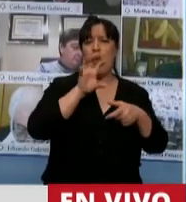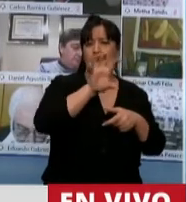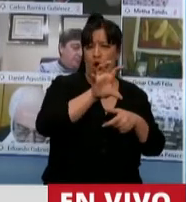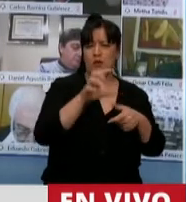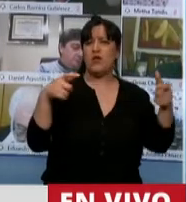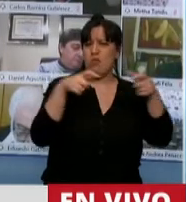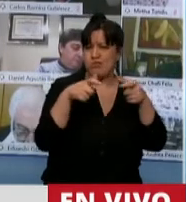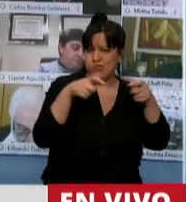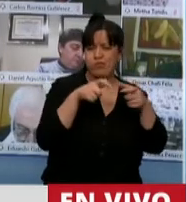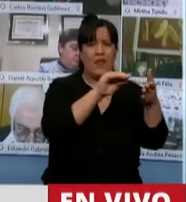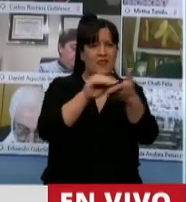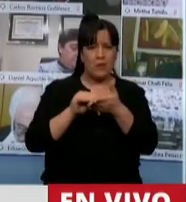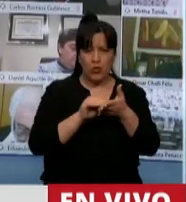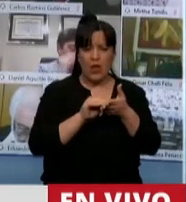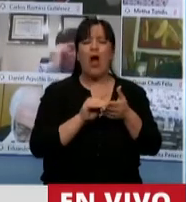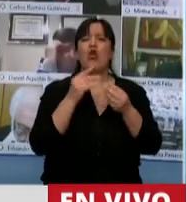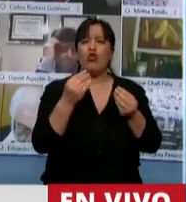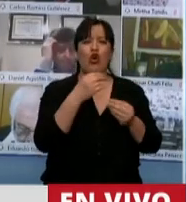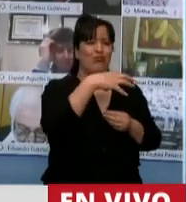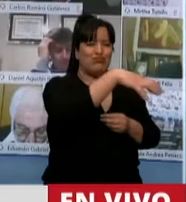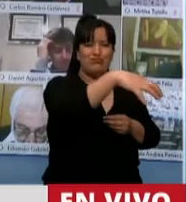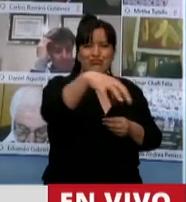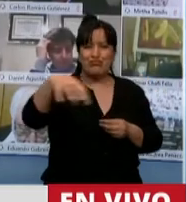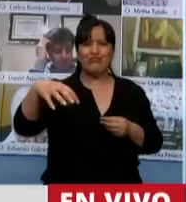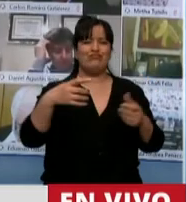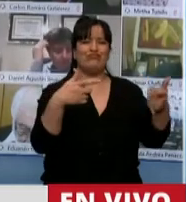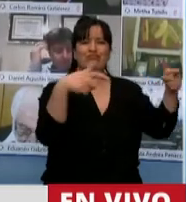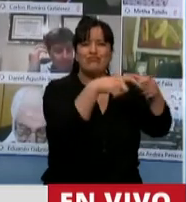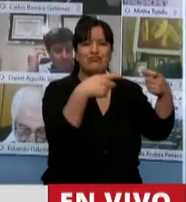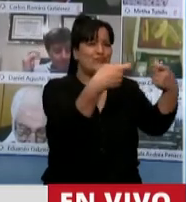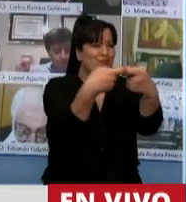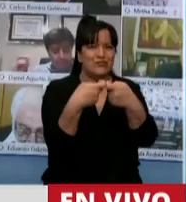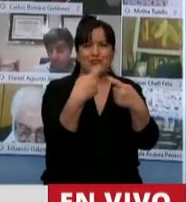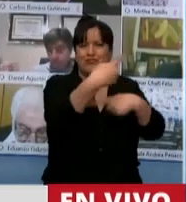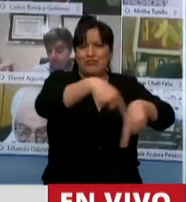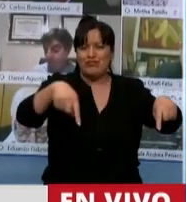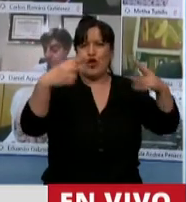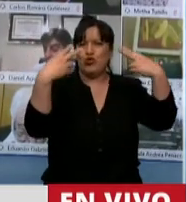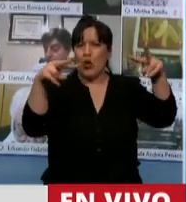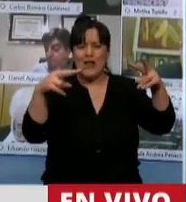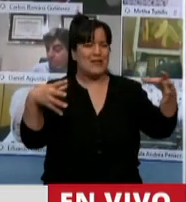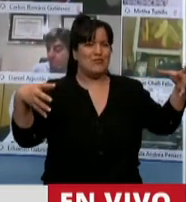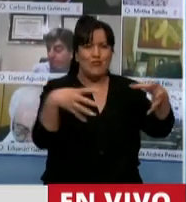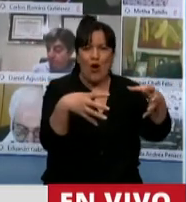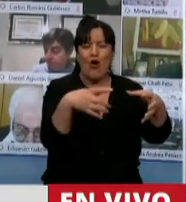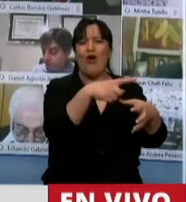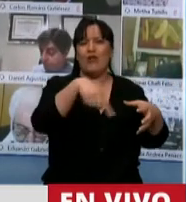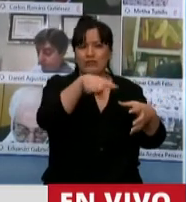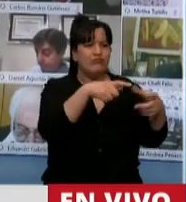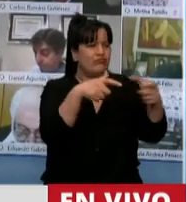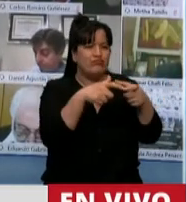de legisladores con sectores de cámaras y operadores turísticos de todas las actividades ligadas